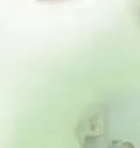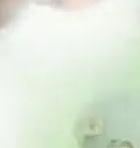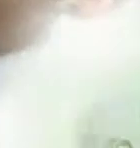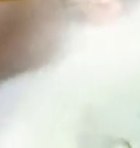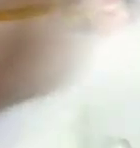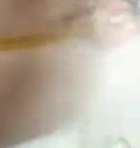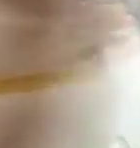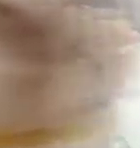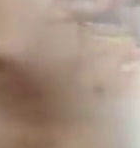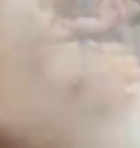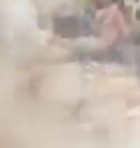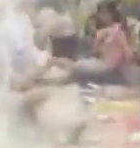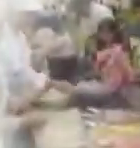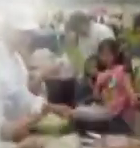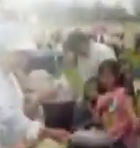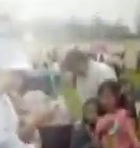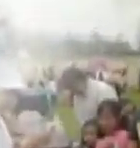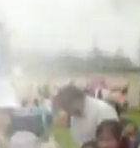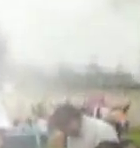de pasada.